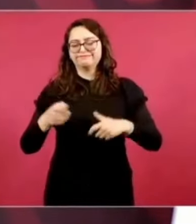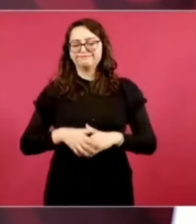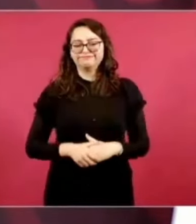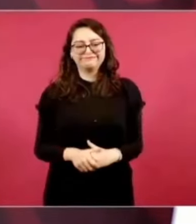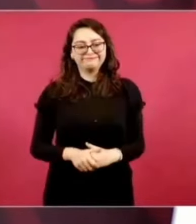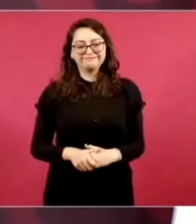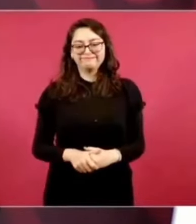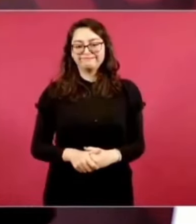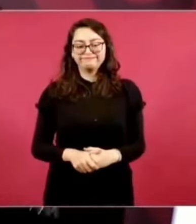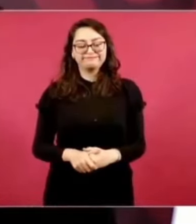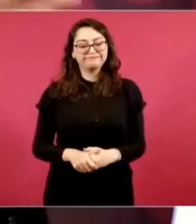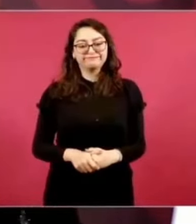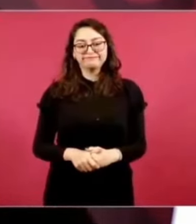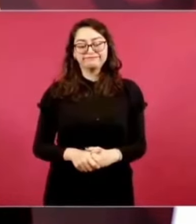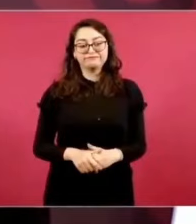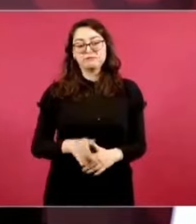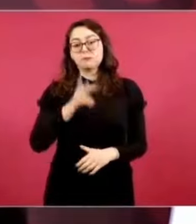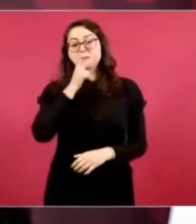así, ¿no?